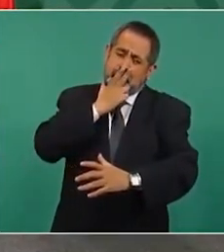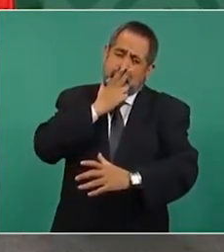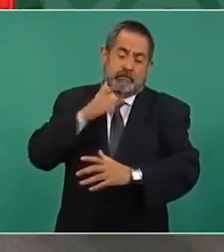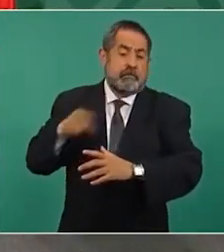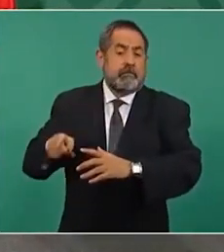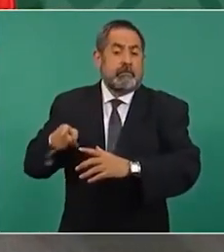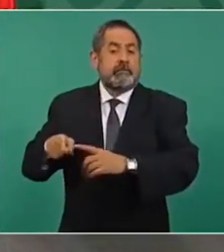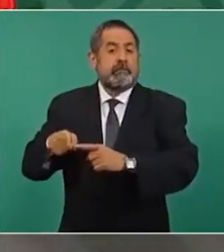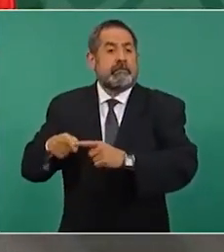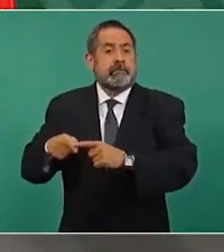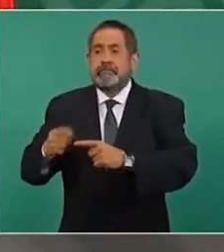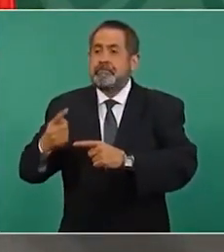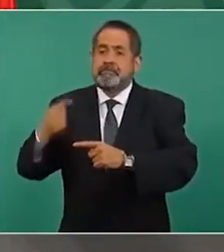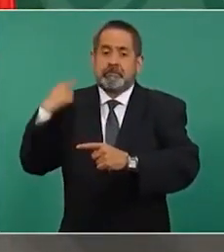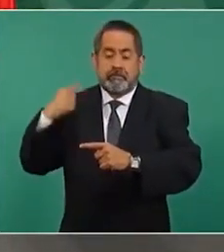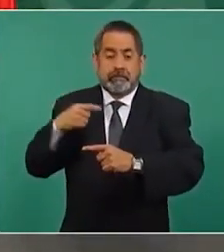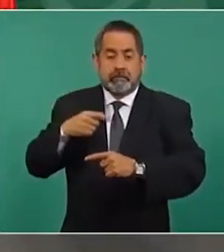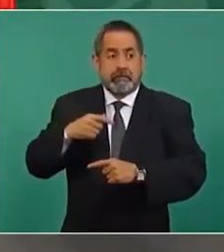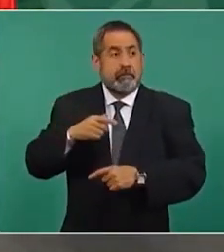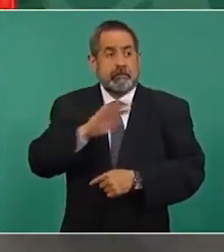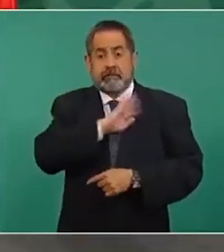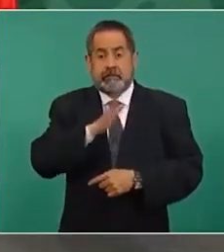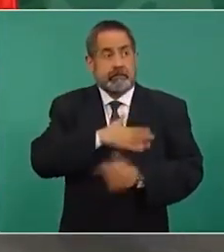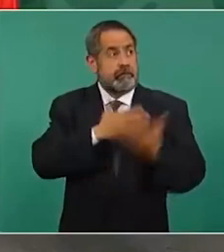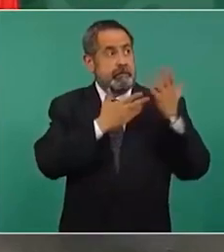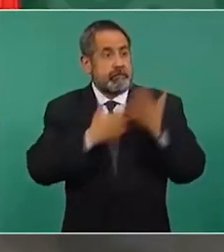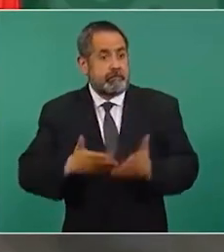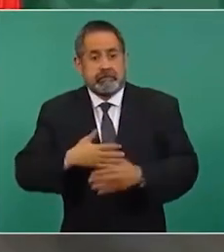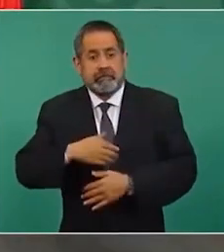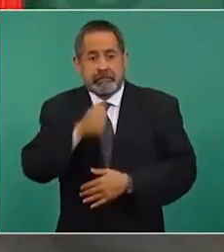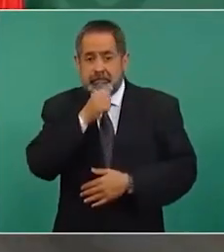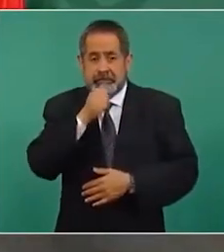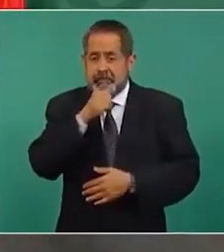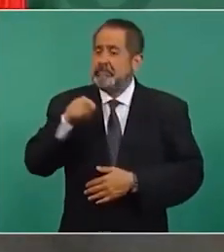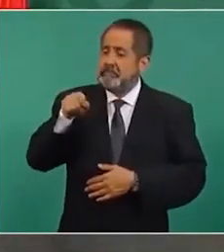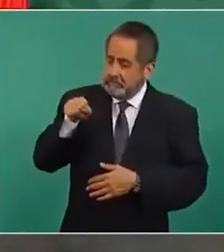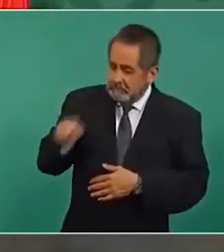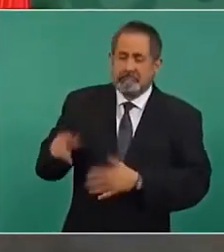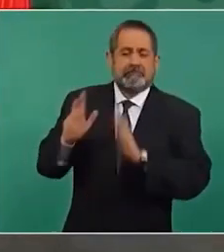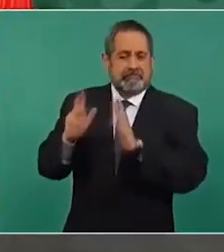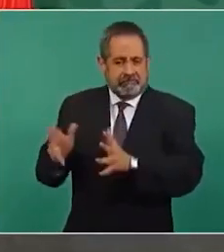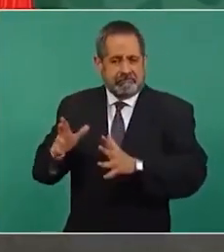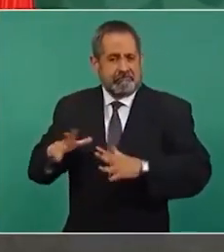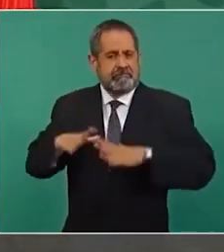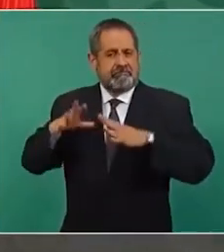existía desde antes de que llegaran los españoles y